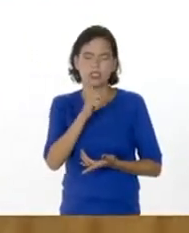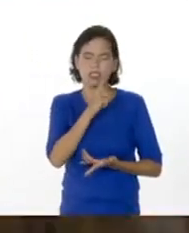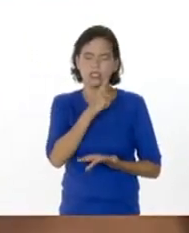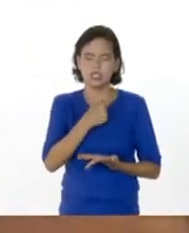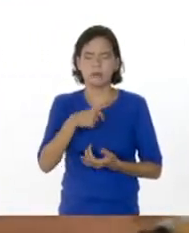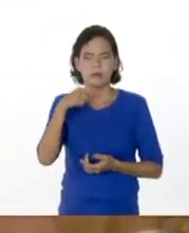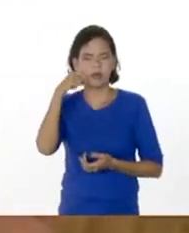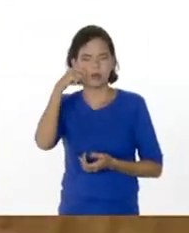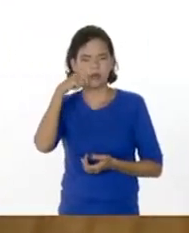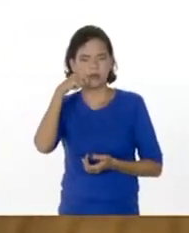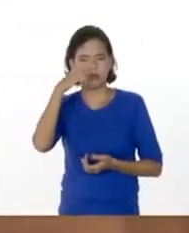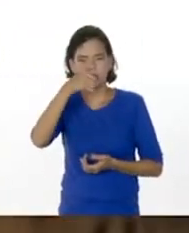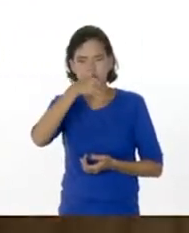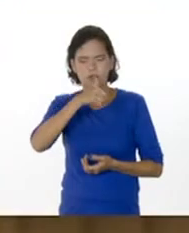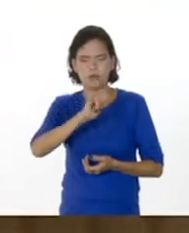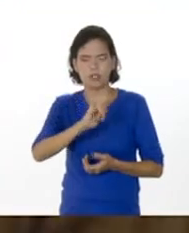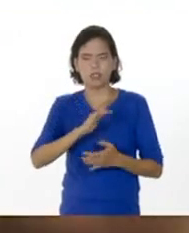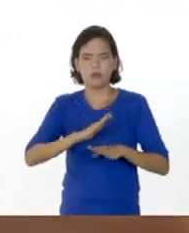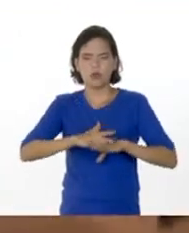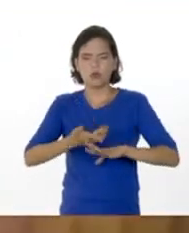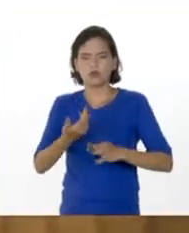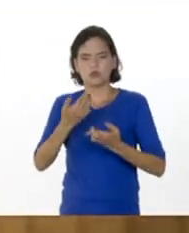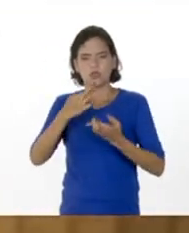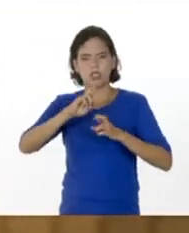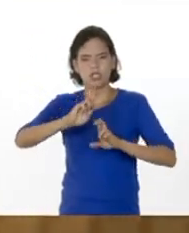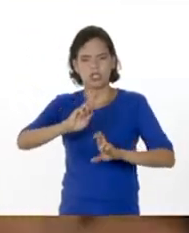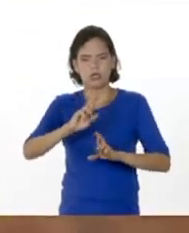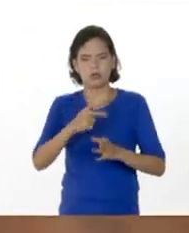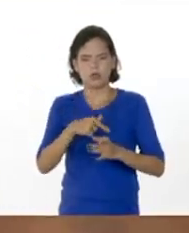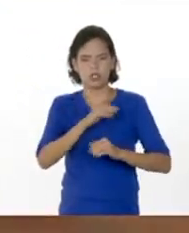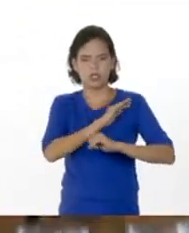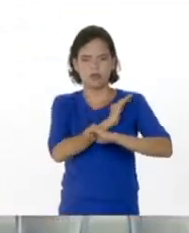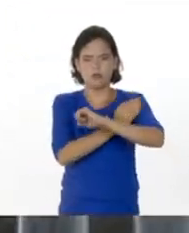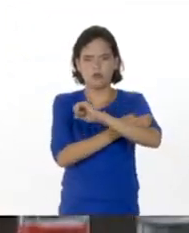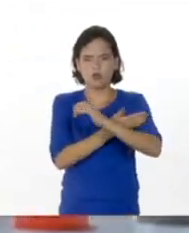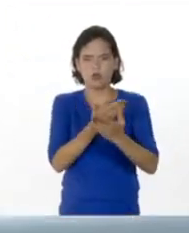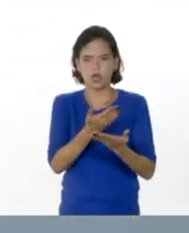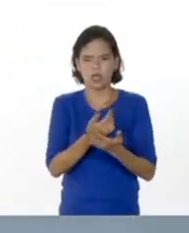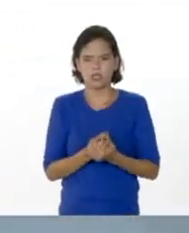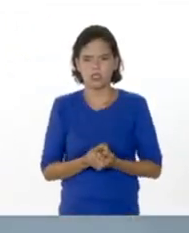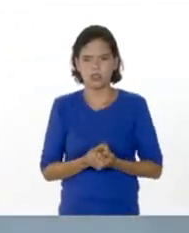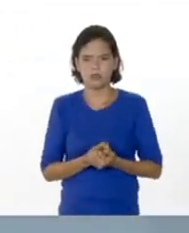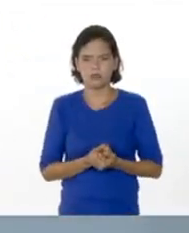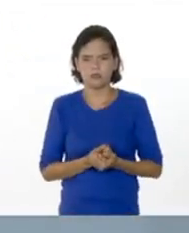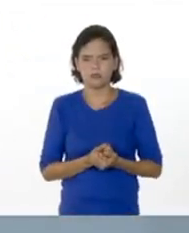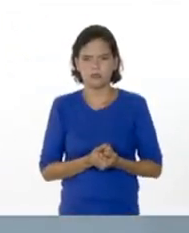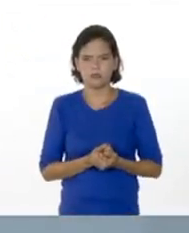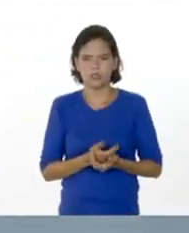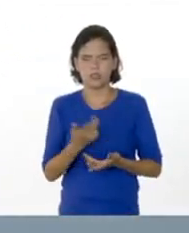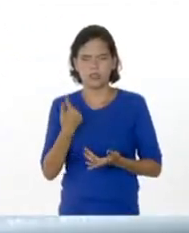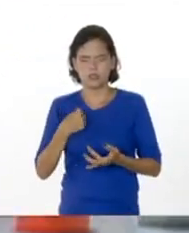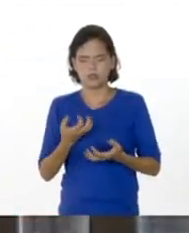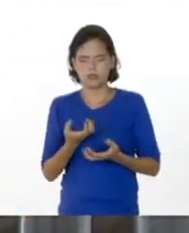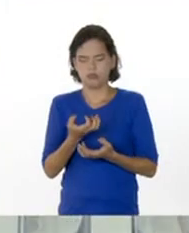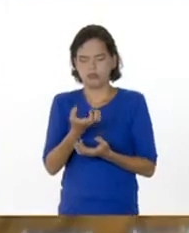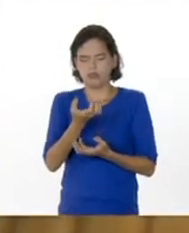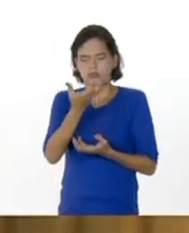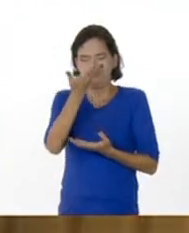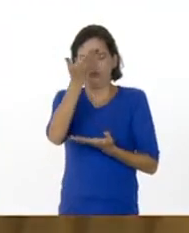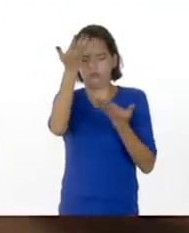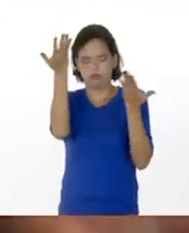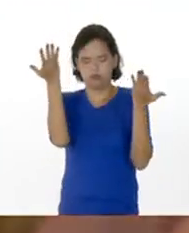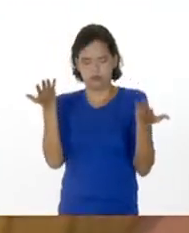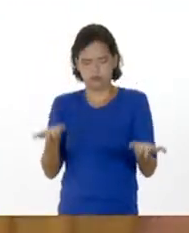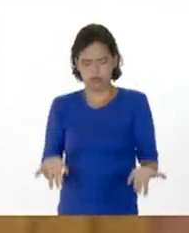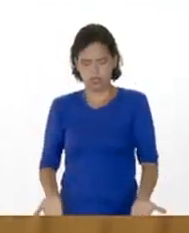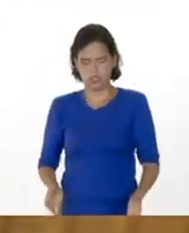elefante porque cuando son reacciones bastante fuertes, ¿verdad? Instantánea, ellas tienden a salir